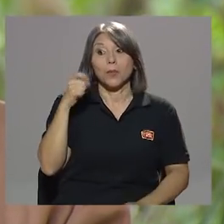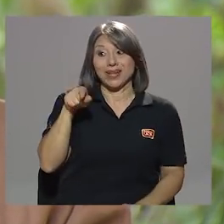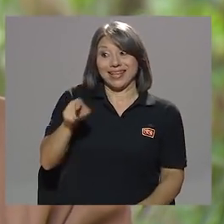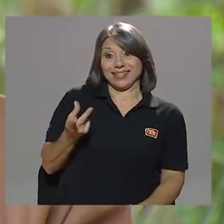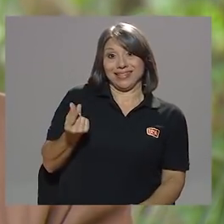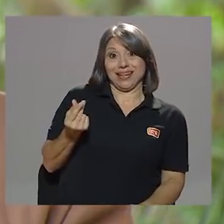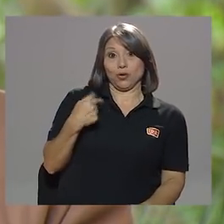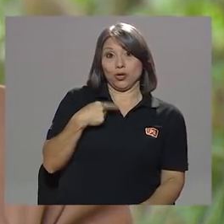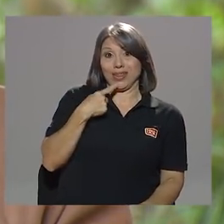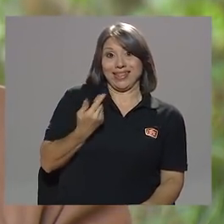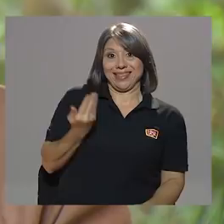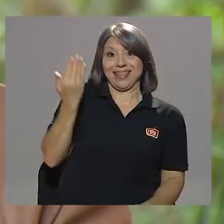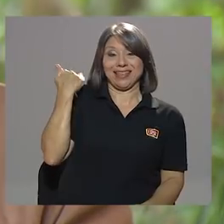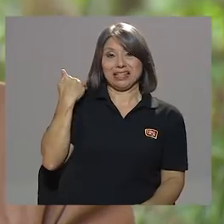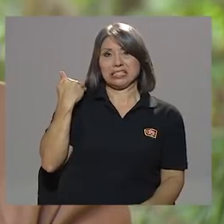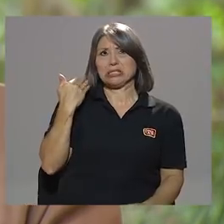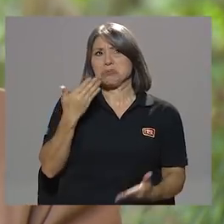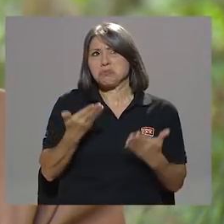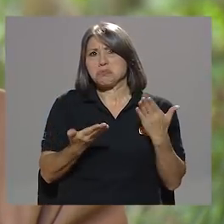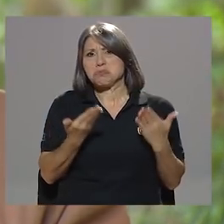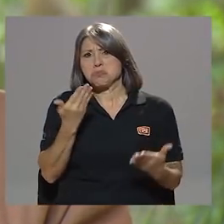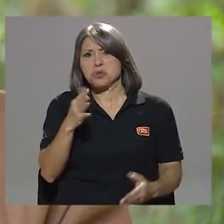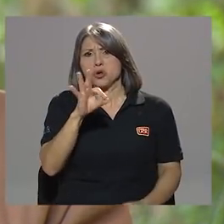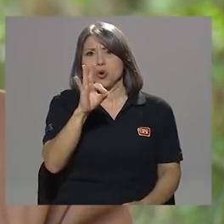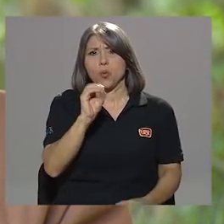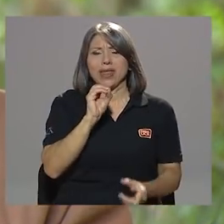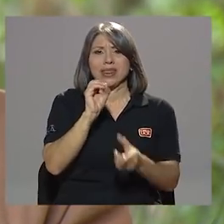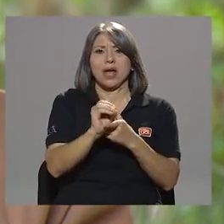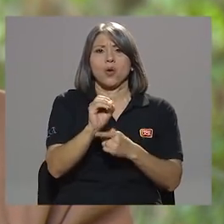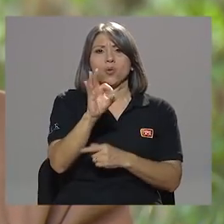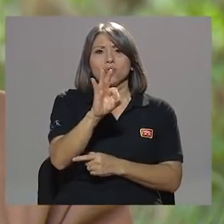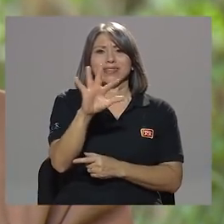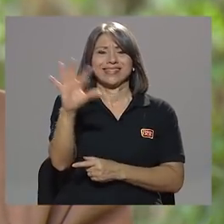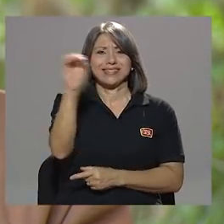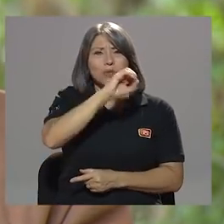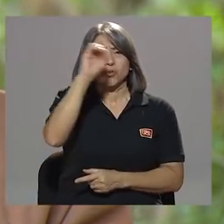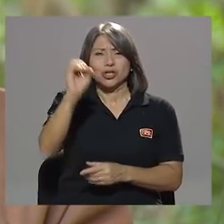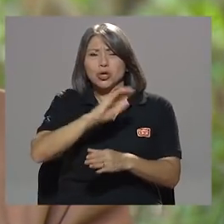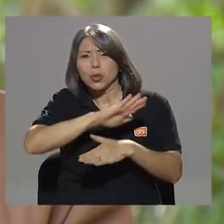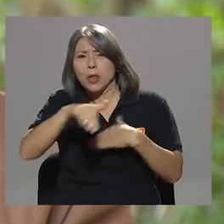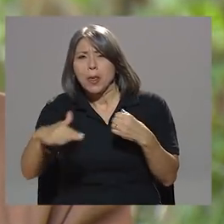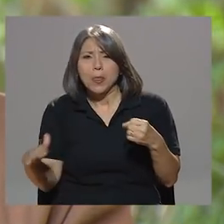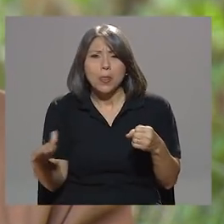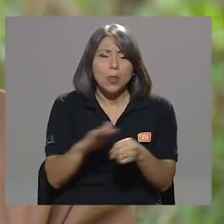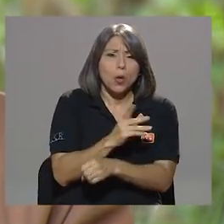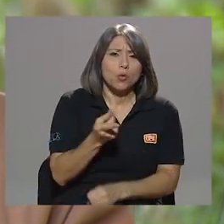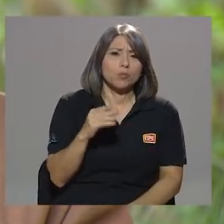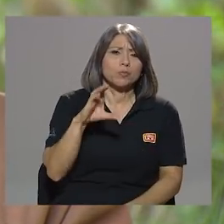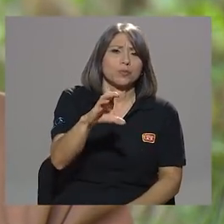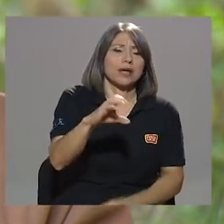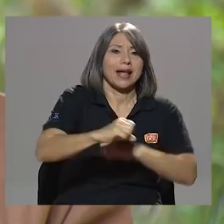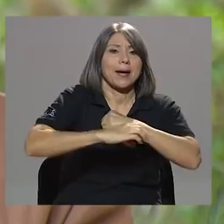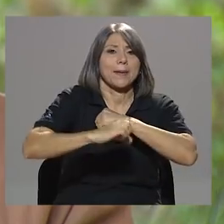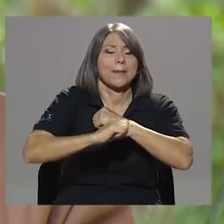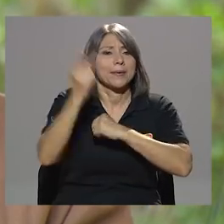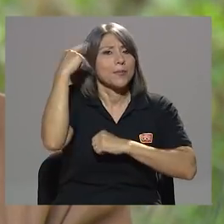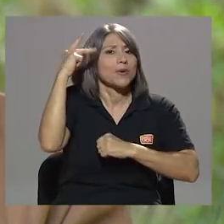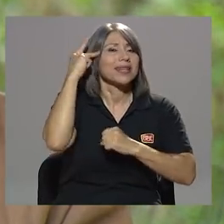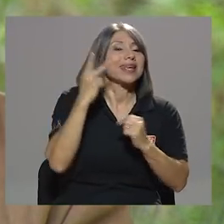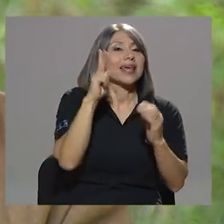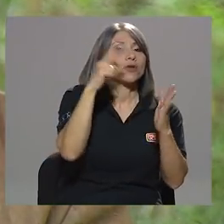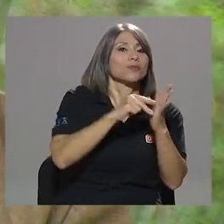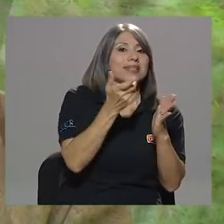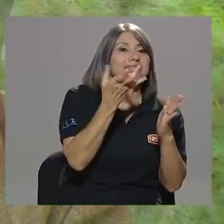que estoy citando pueden ser el 90 o 95% del total ingresado en la campaña política del 2017 o del 2018.